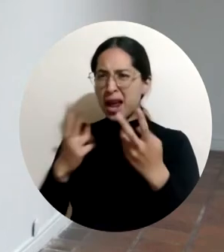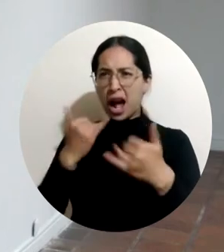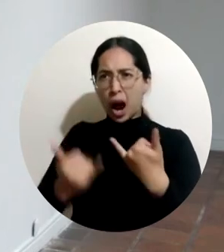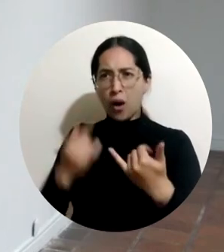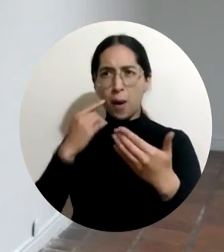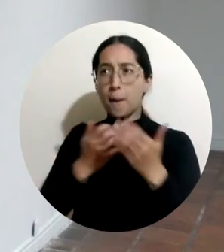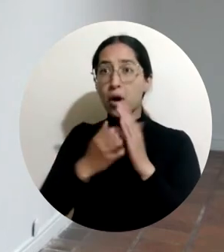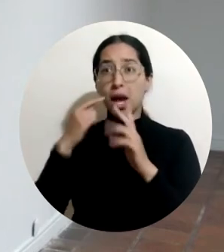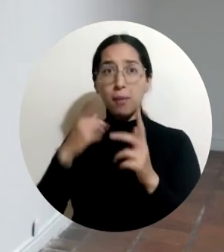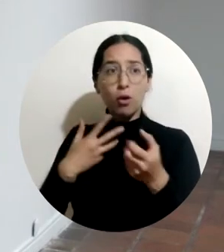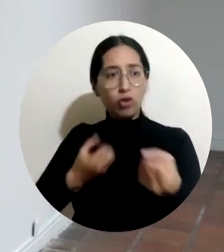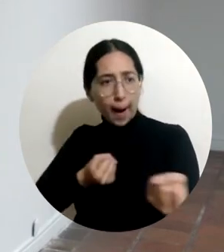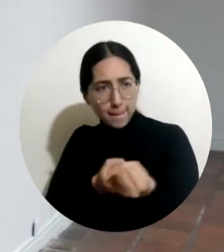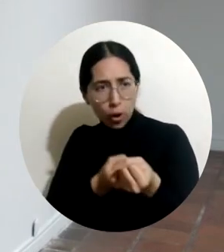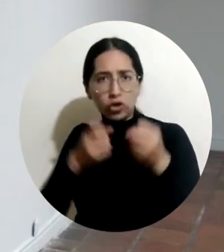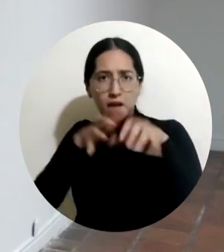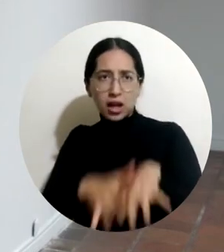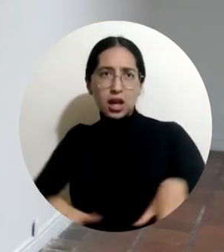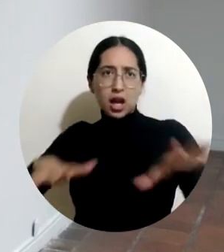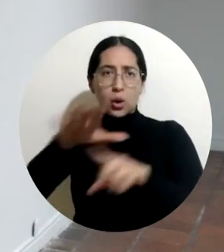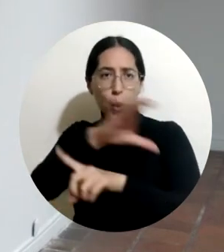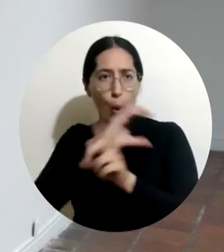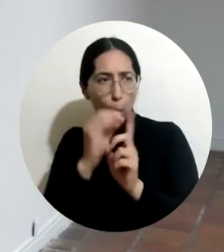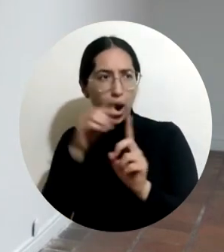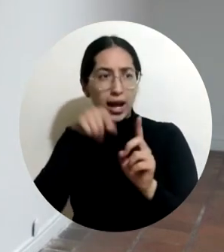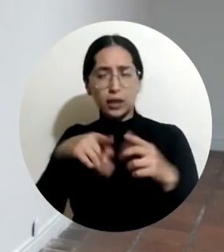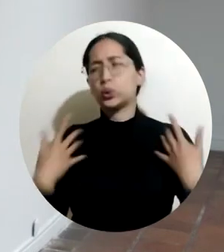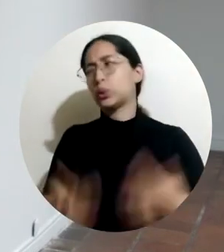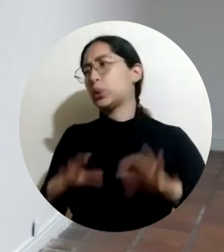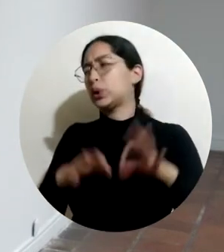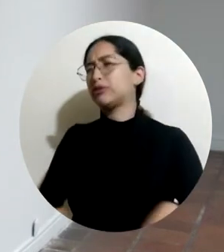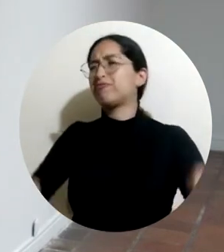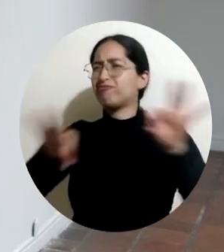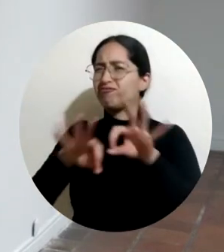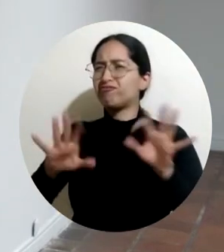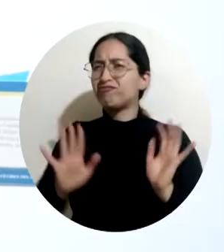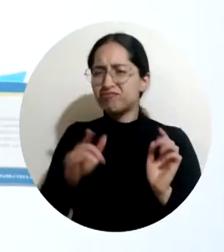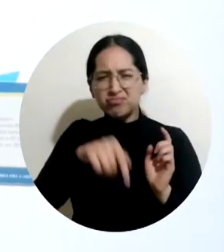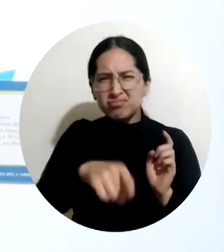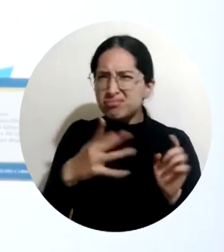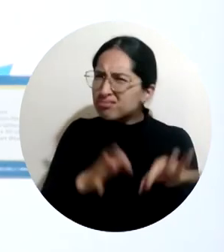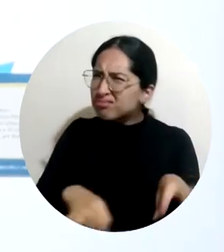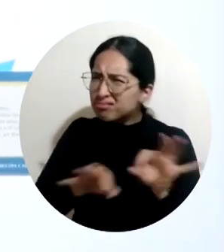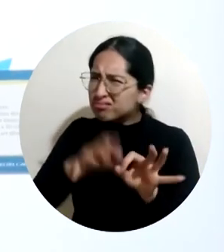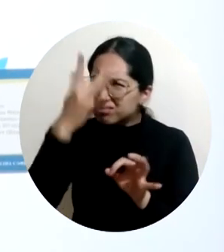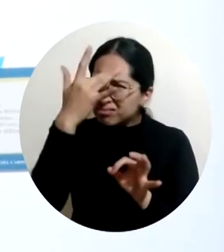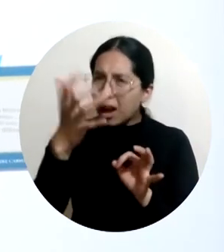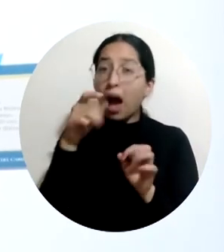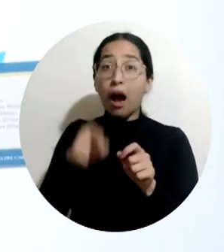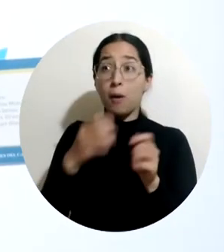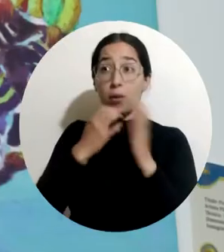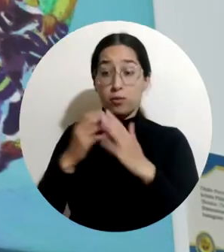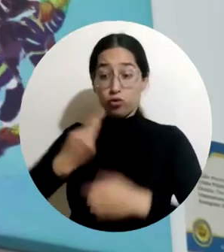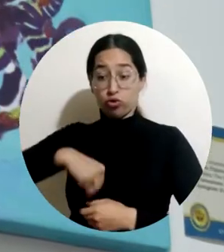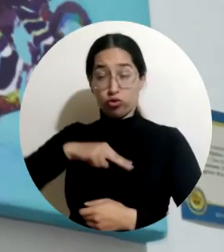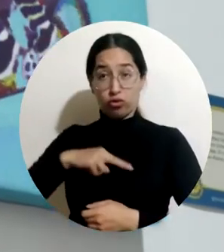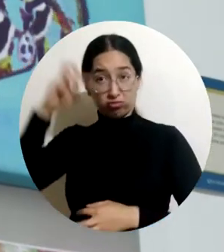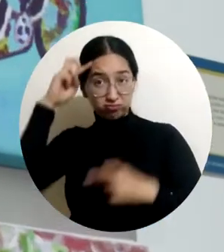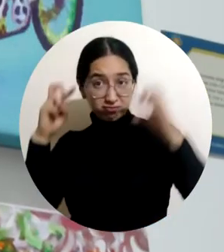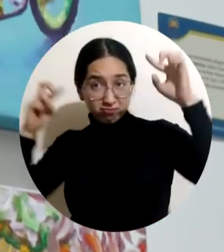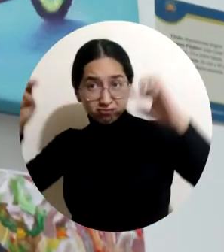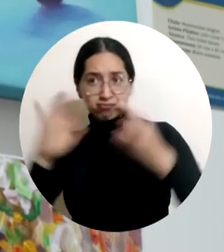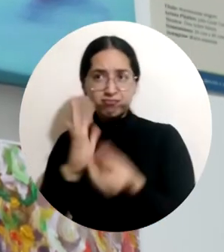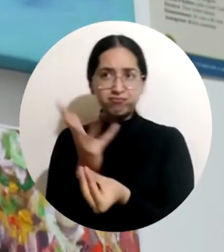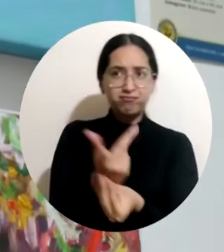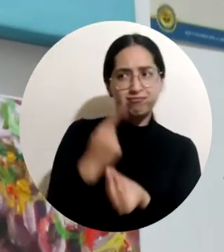está apoyando estas expresiones culturales, estos espacios culturales son bien importantes porque brindan la oportunidad de que los artistas